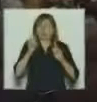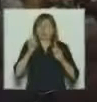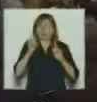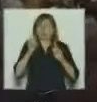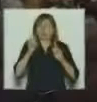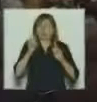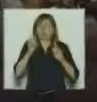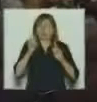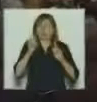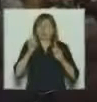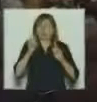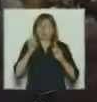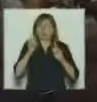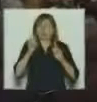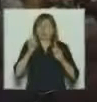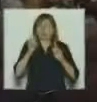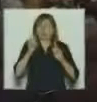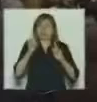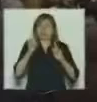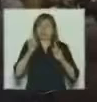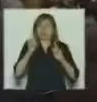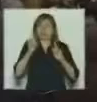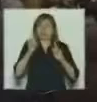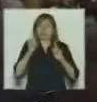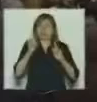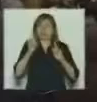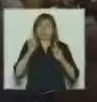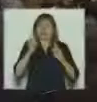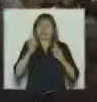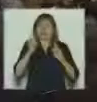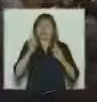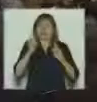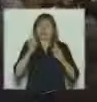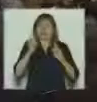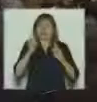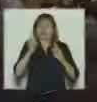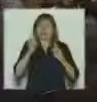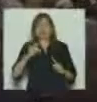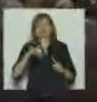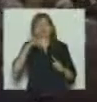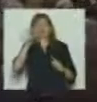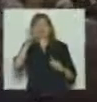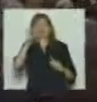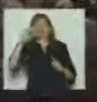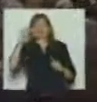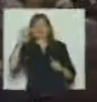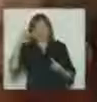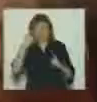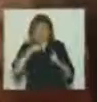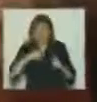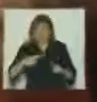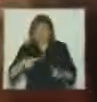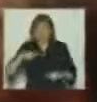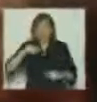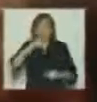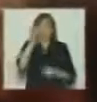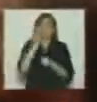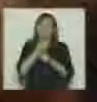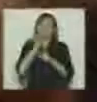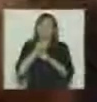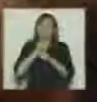ejemplo ya es en tierra del fuego merced a la ley todo esto es adelanto y trabajo para los argentinos y convergencia